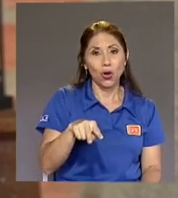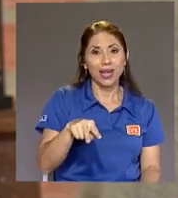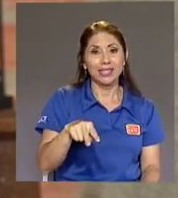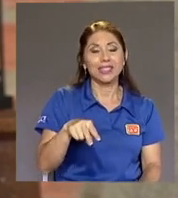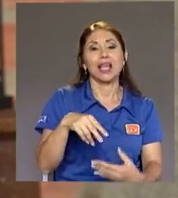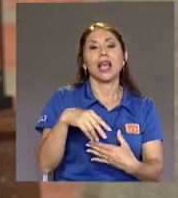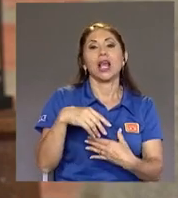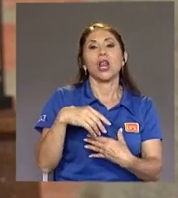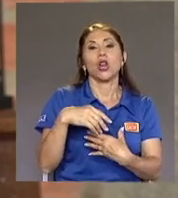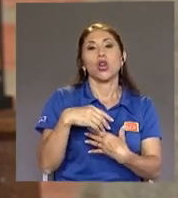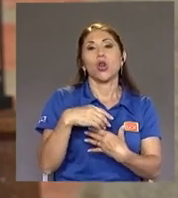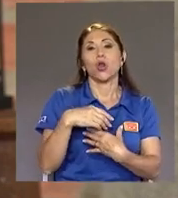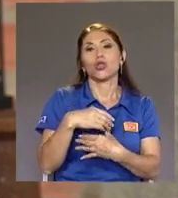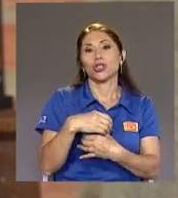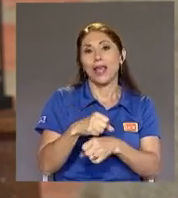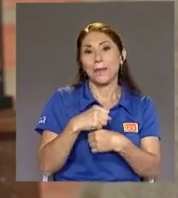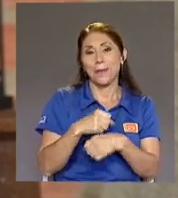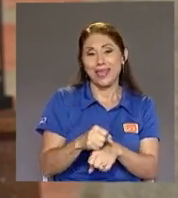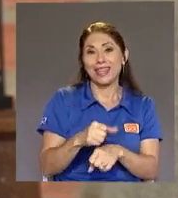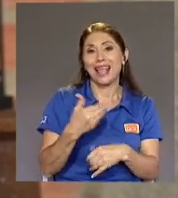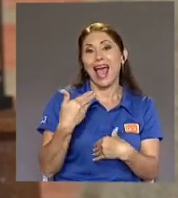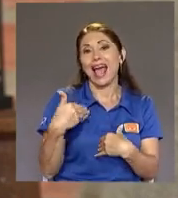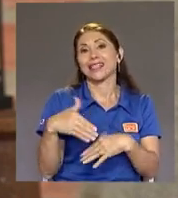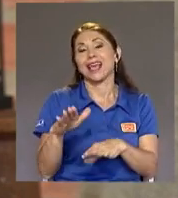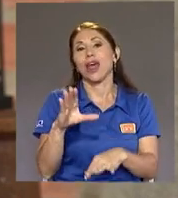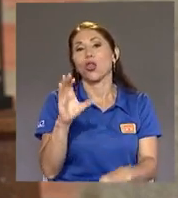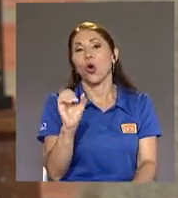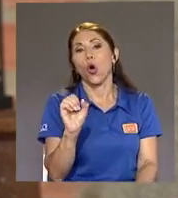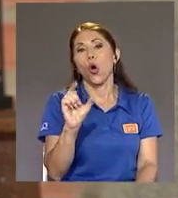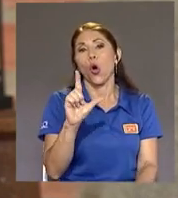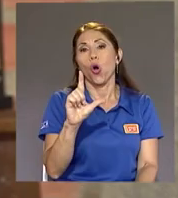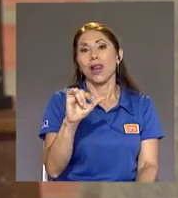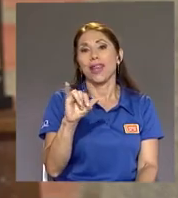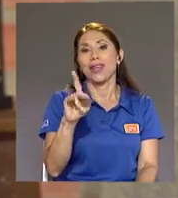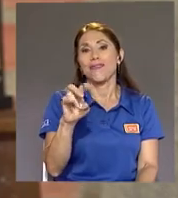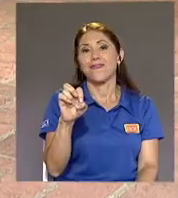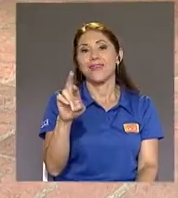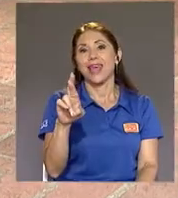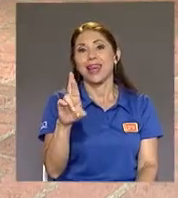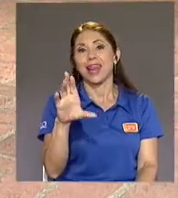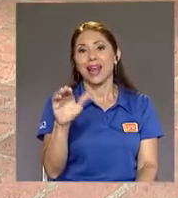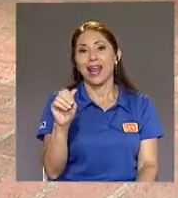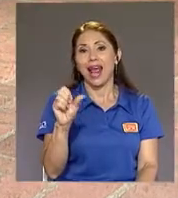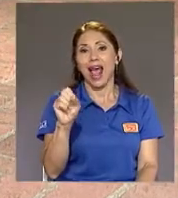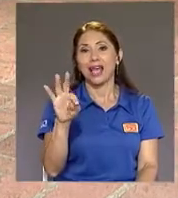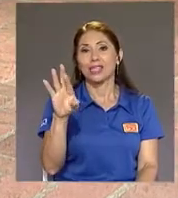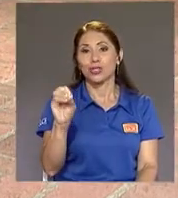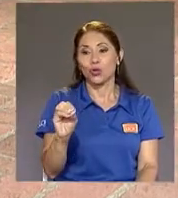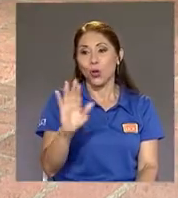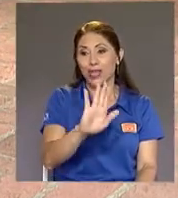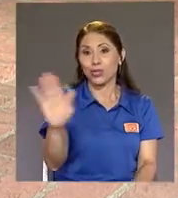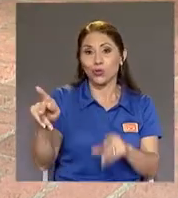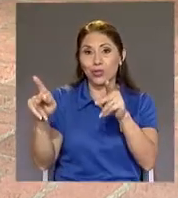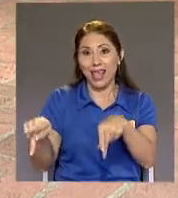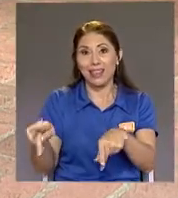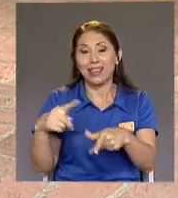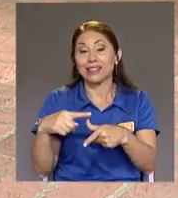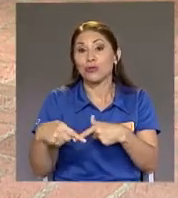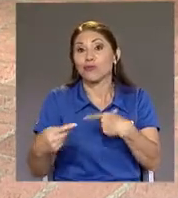Olivier Castro Y sus gentes Y No le pasan Y usted